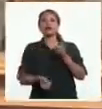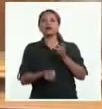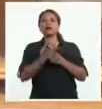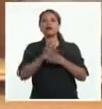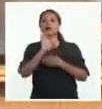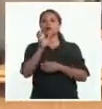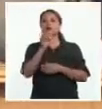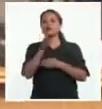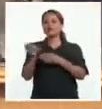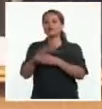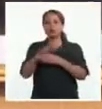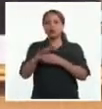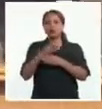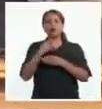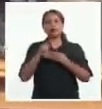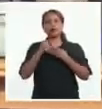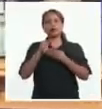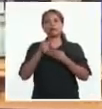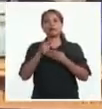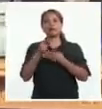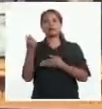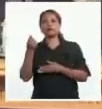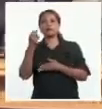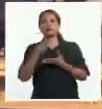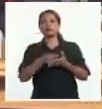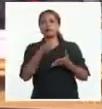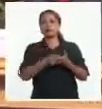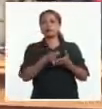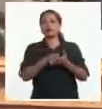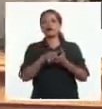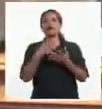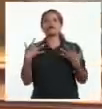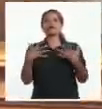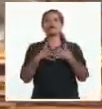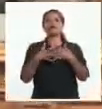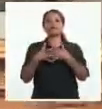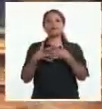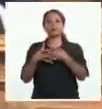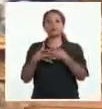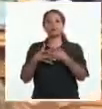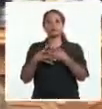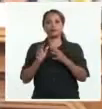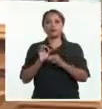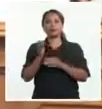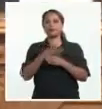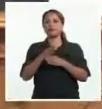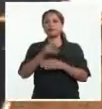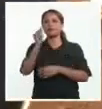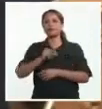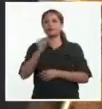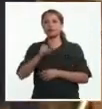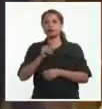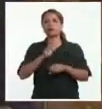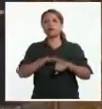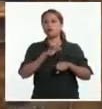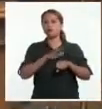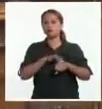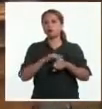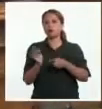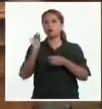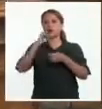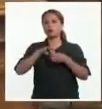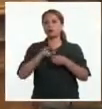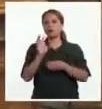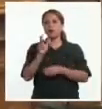que permitía a inversores extranjeros aliviar sus impuestos sobre los dividendos. Decenas de personas fueron inculpadas, incluyendo